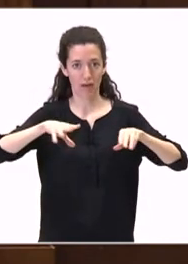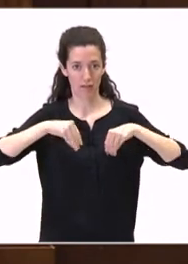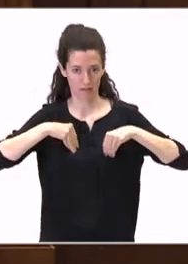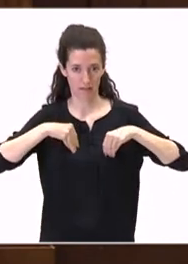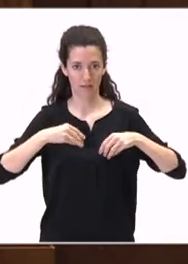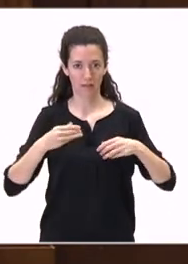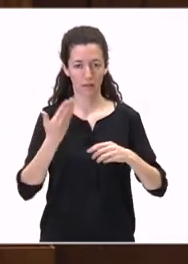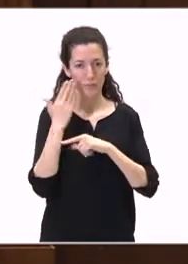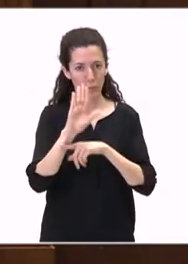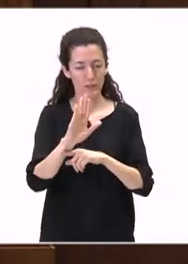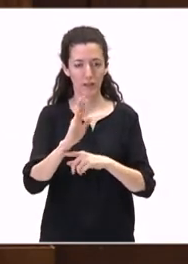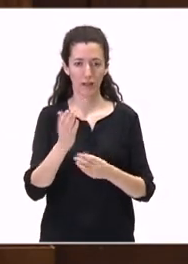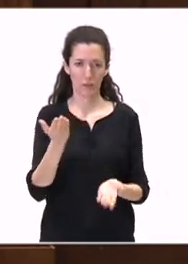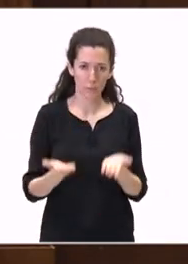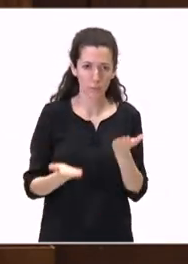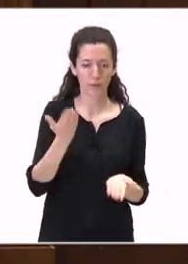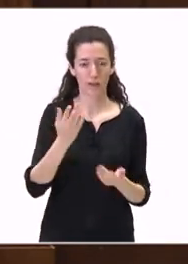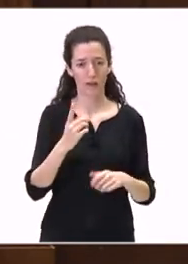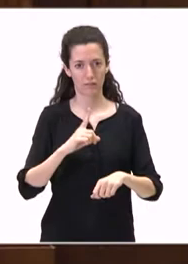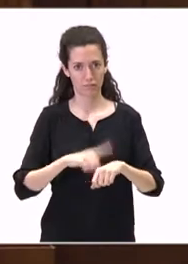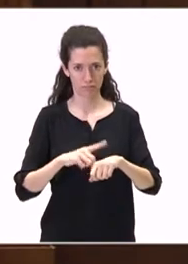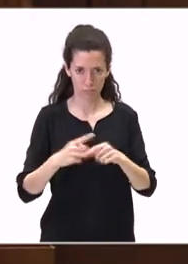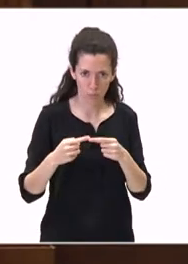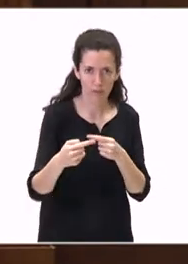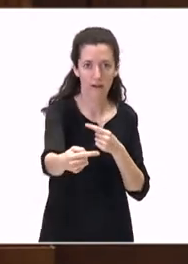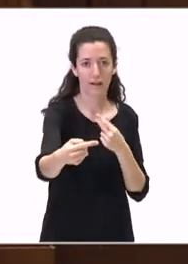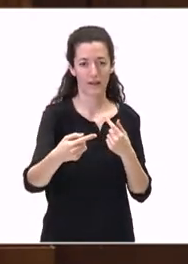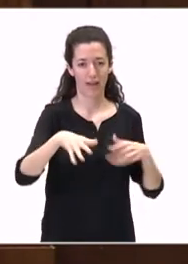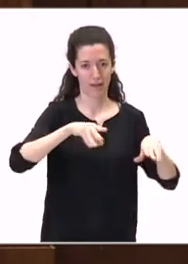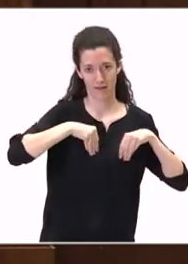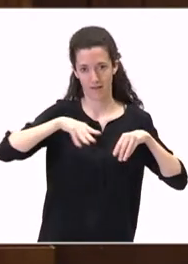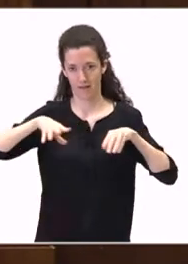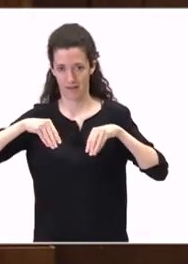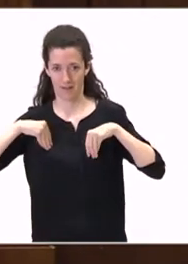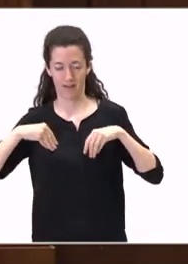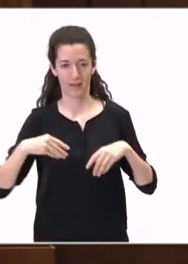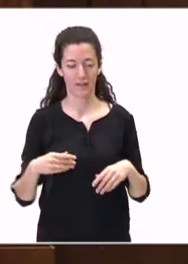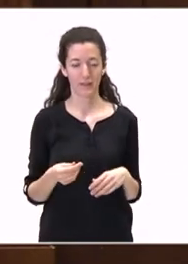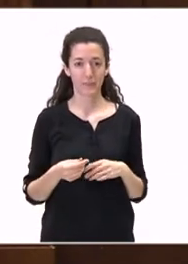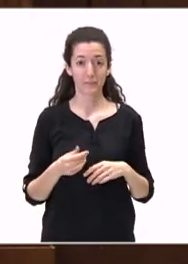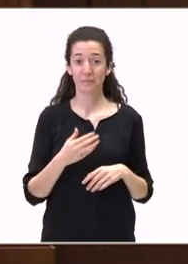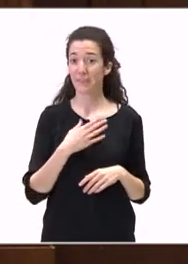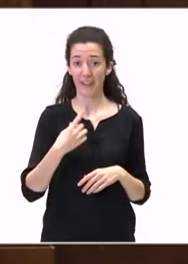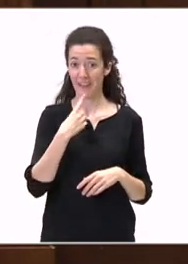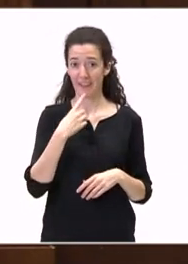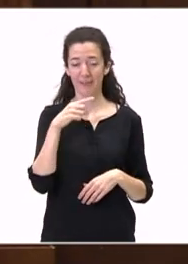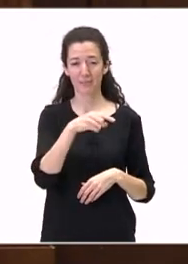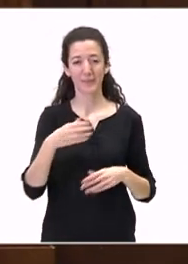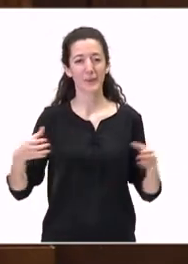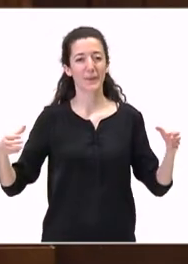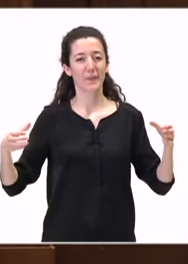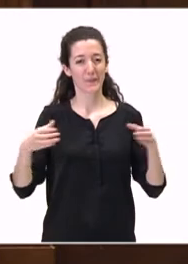duradera y aceptada por las partes. Lo que significa que ninguna propuesta que haga el Frente Polisario